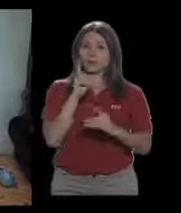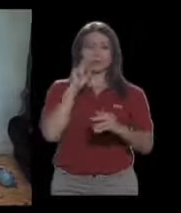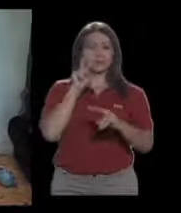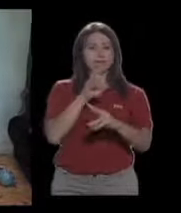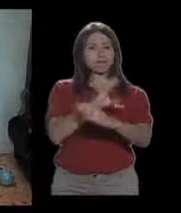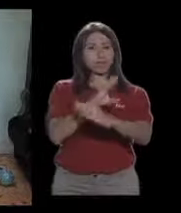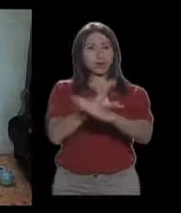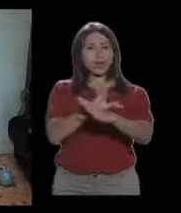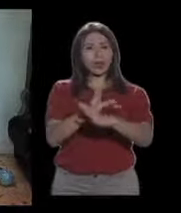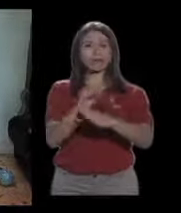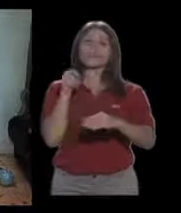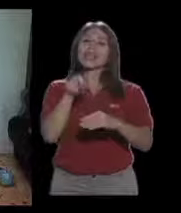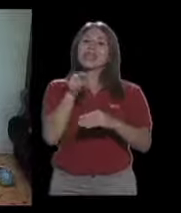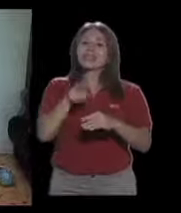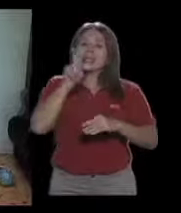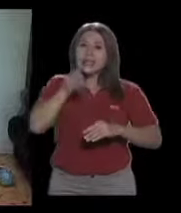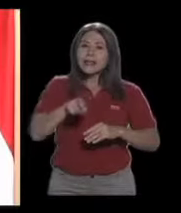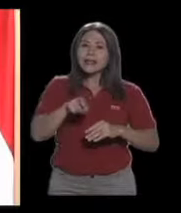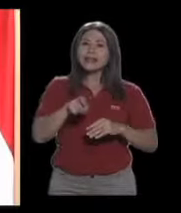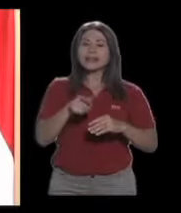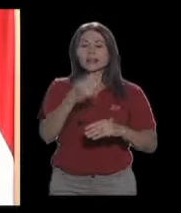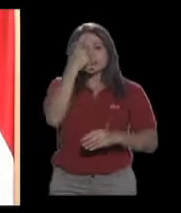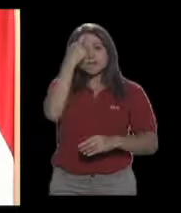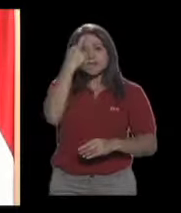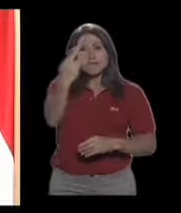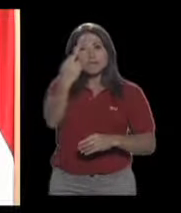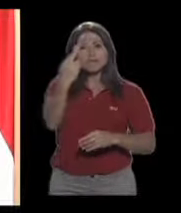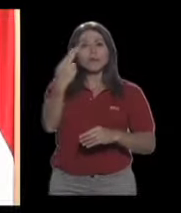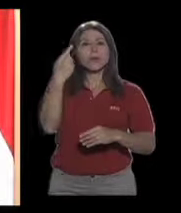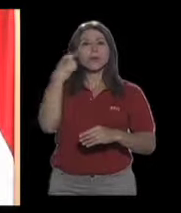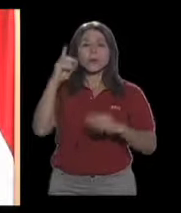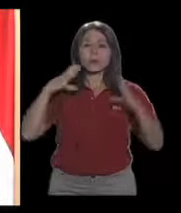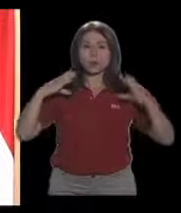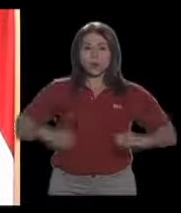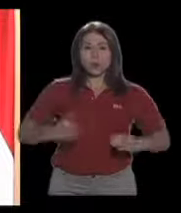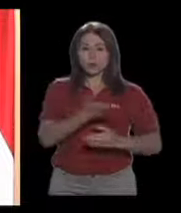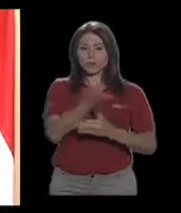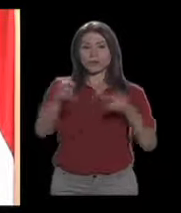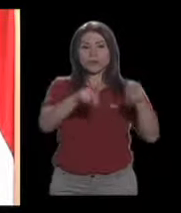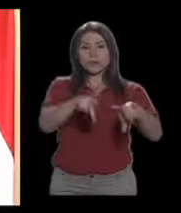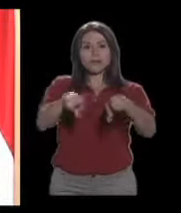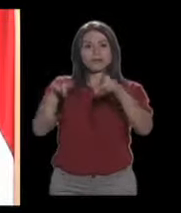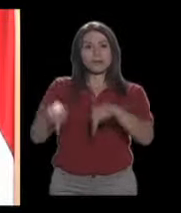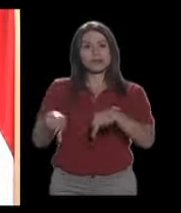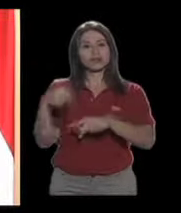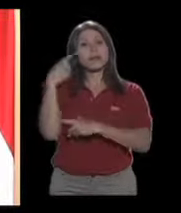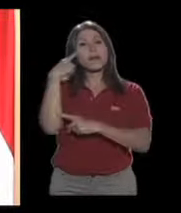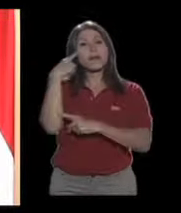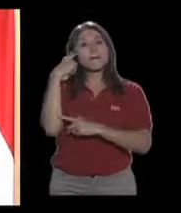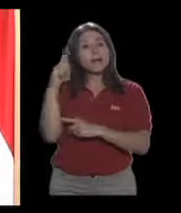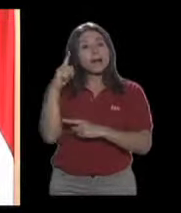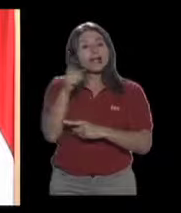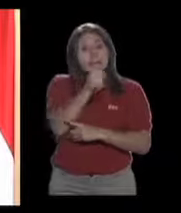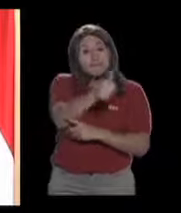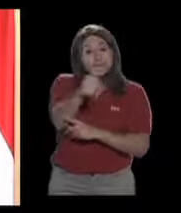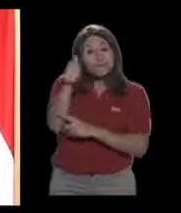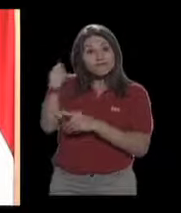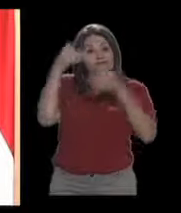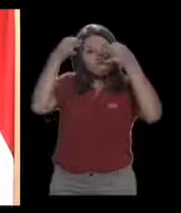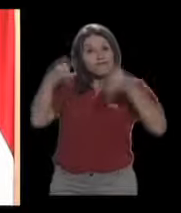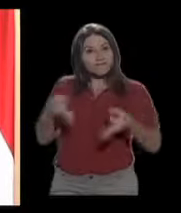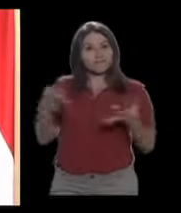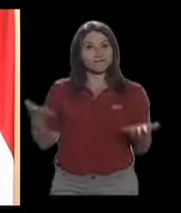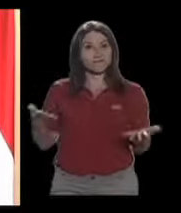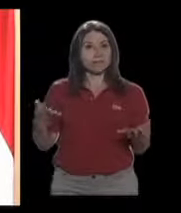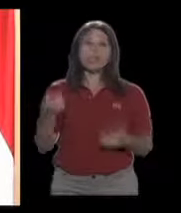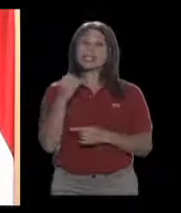que debemos de ver con mucho cuidado y absolutamente hay que tener un respeto total por los cuerpos de estas personas, por pasar por la